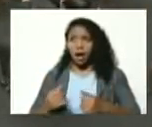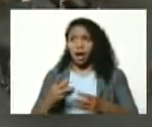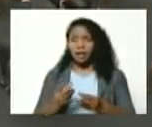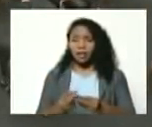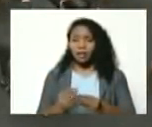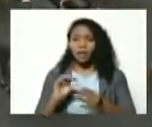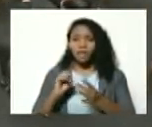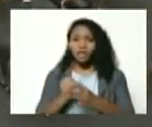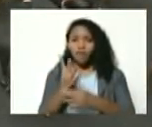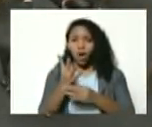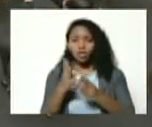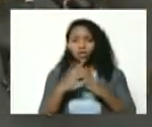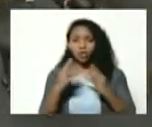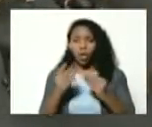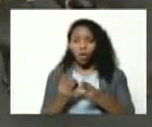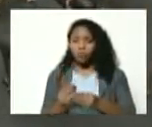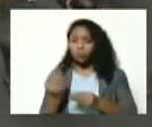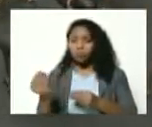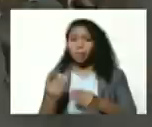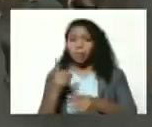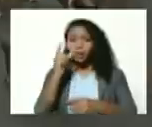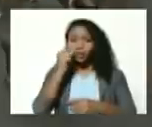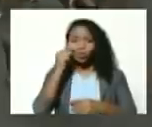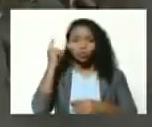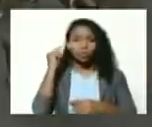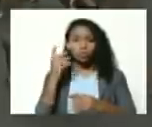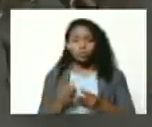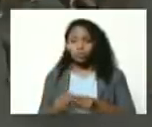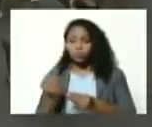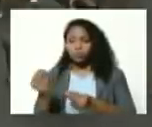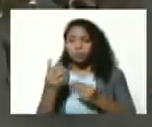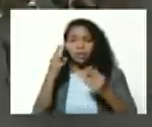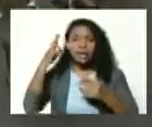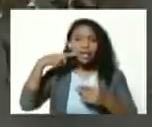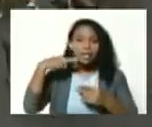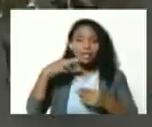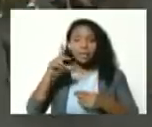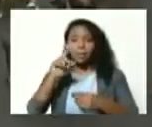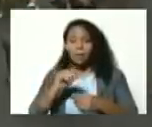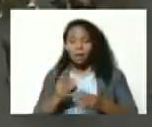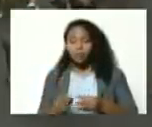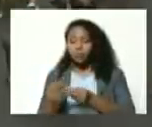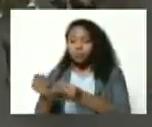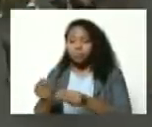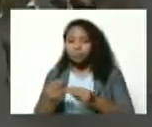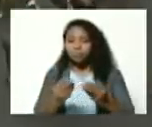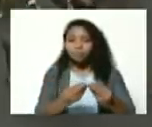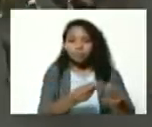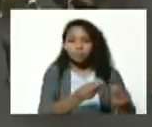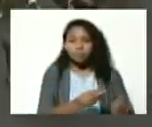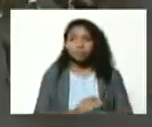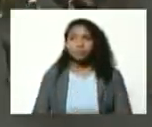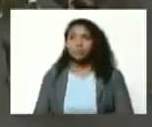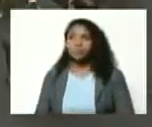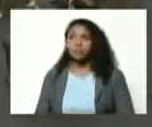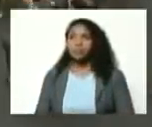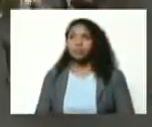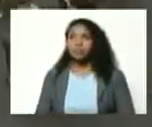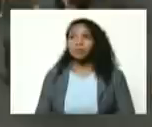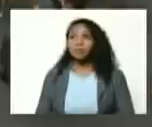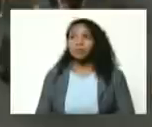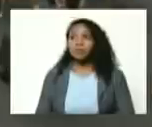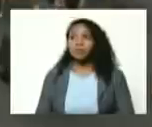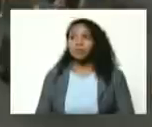todas y hay pétalos para todos la negrita del Meup de la Liga Social